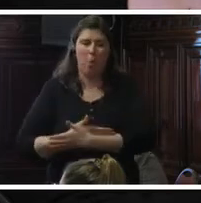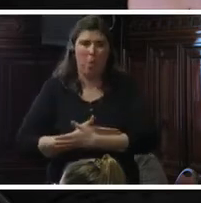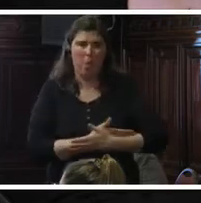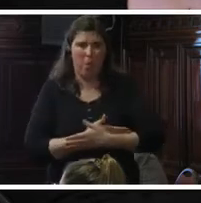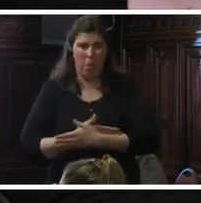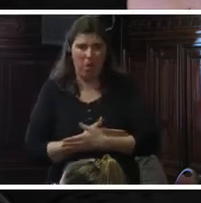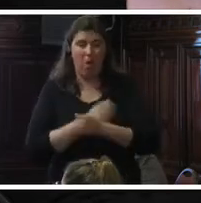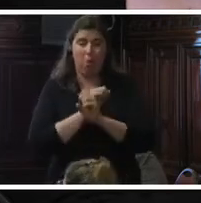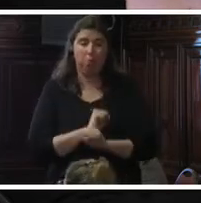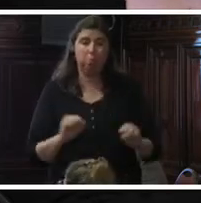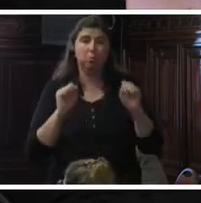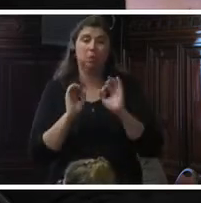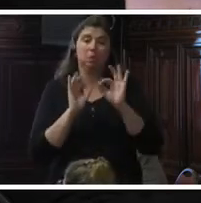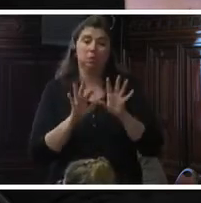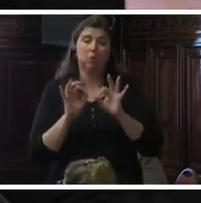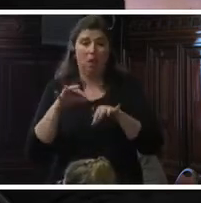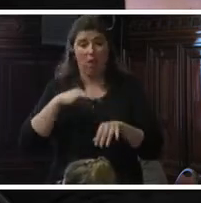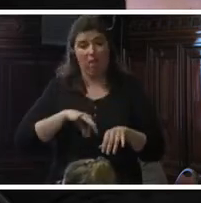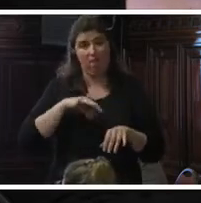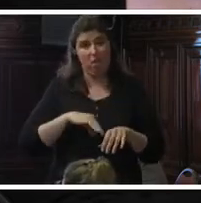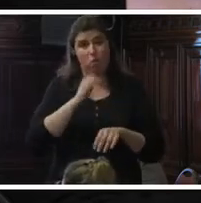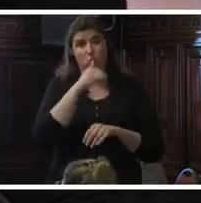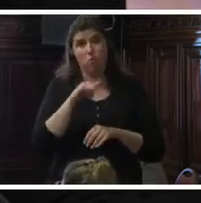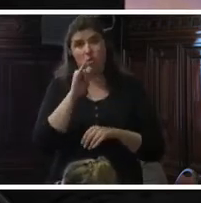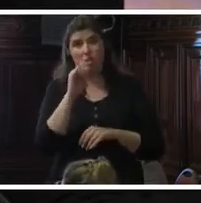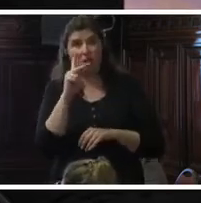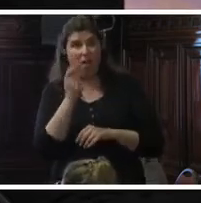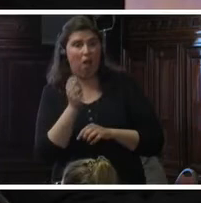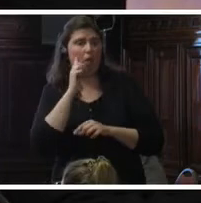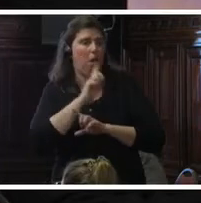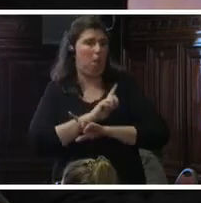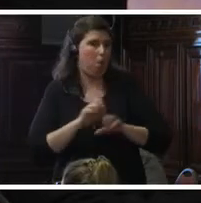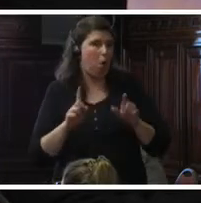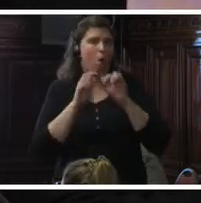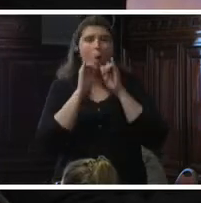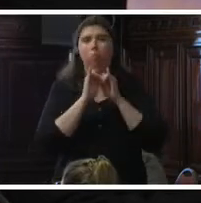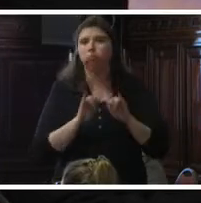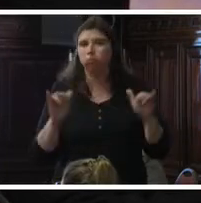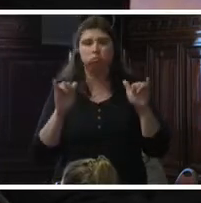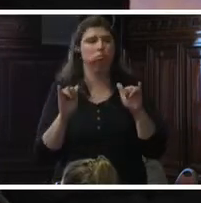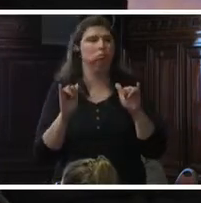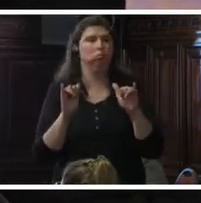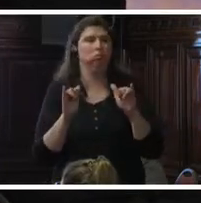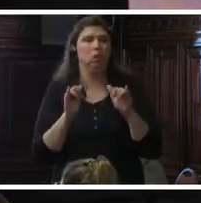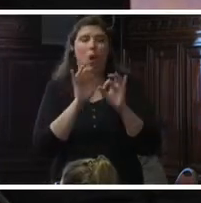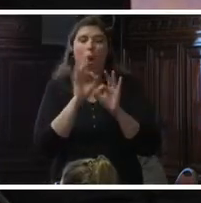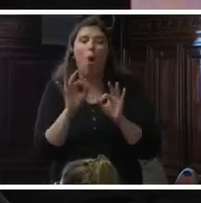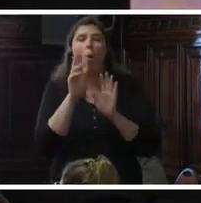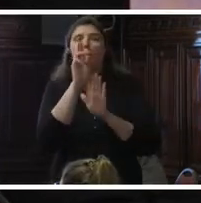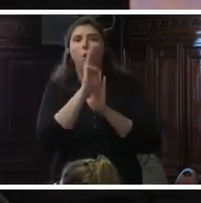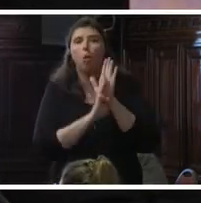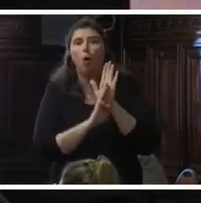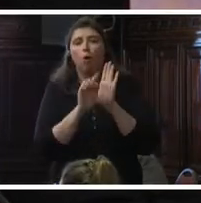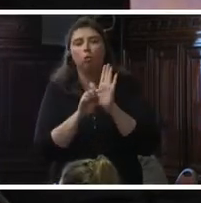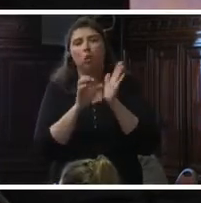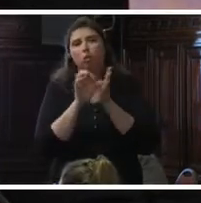posibilidad de transmisión sexual del virus Zika no fue suficientemente tratado en campañas de información o protocolos en los servicios de